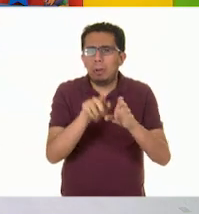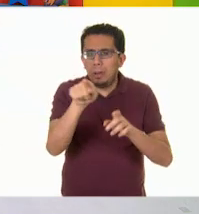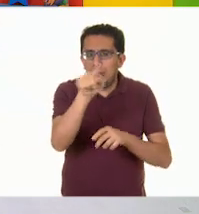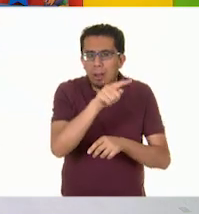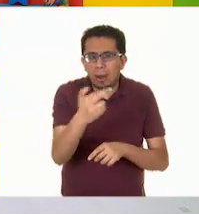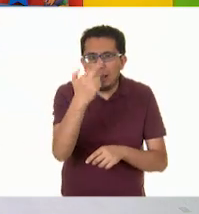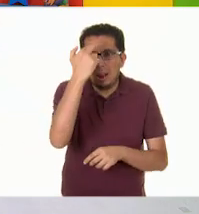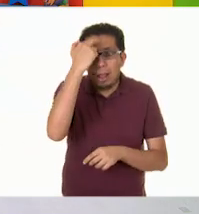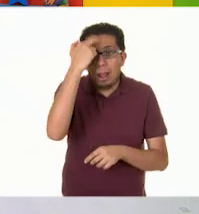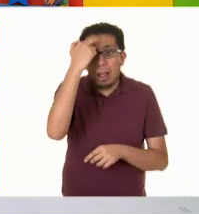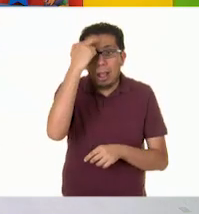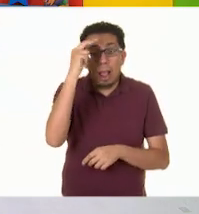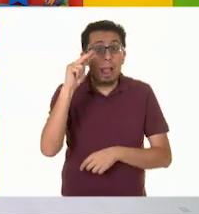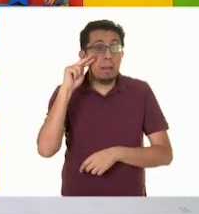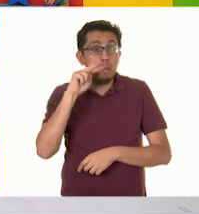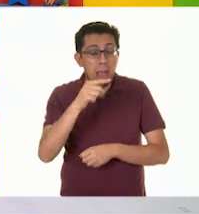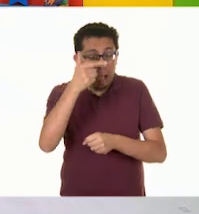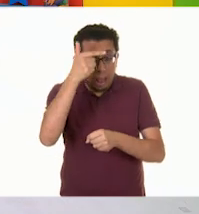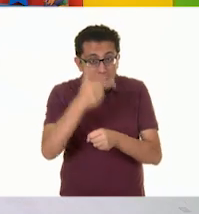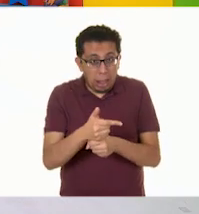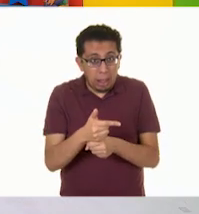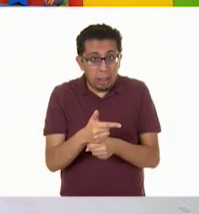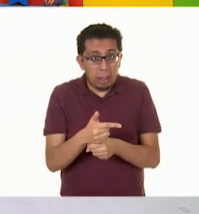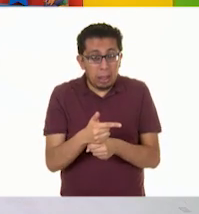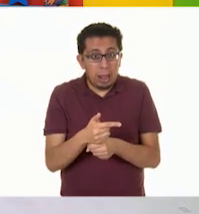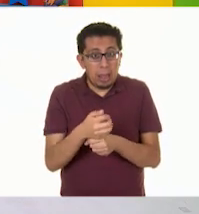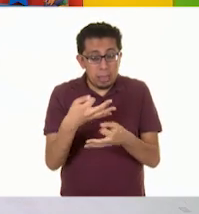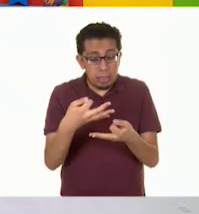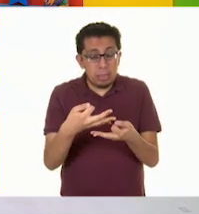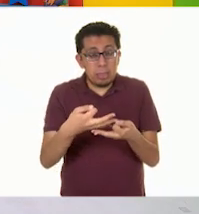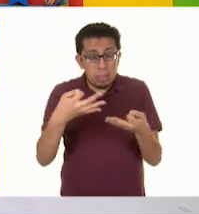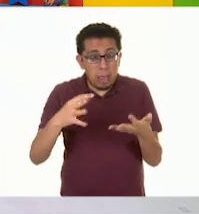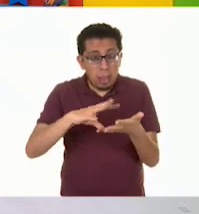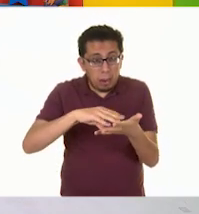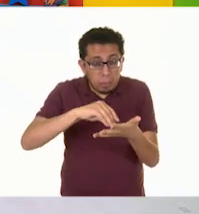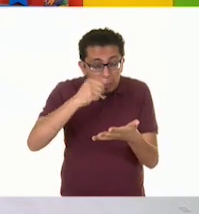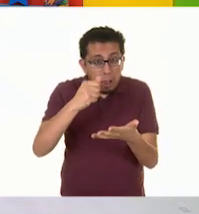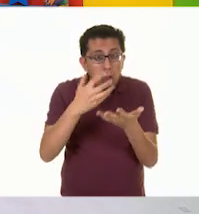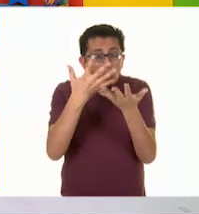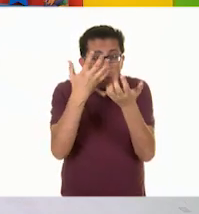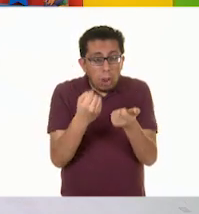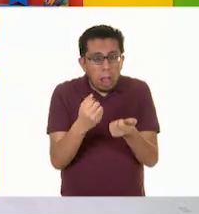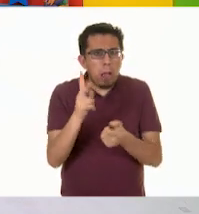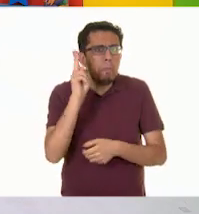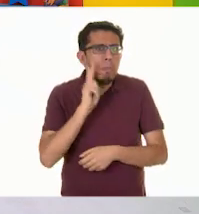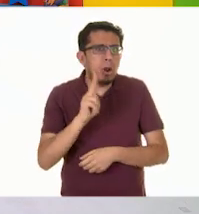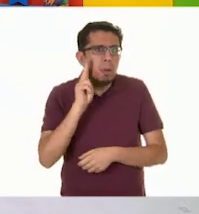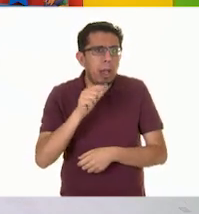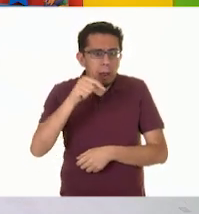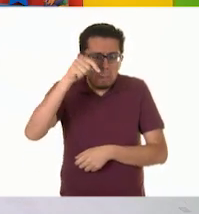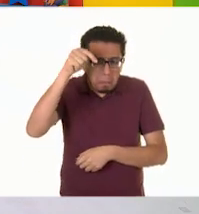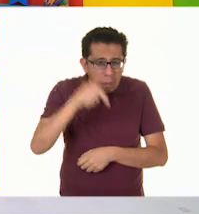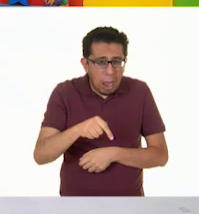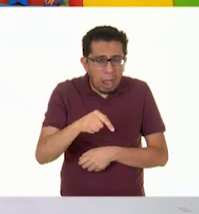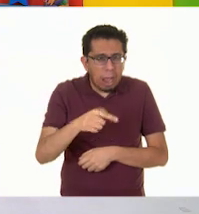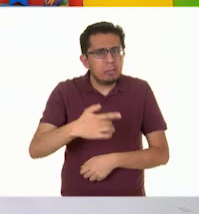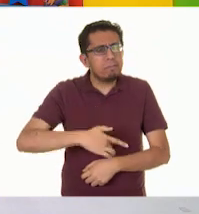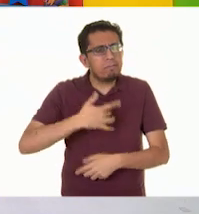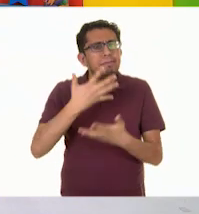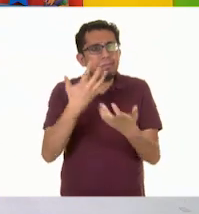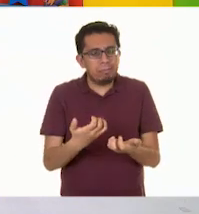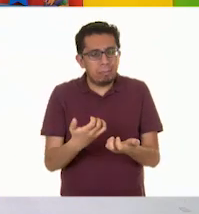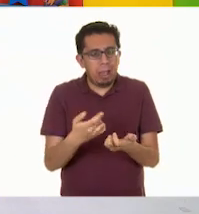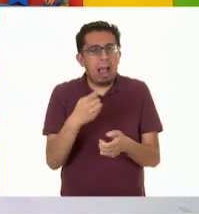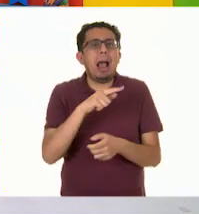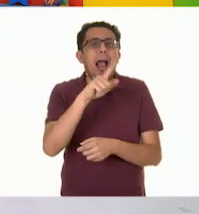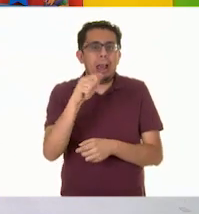Cuando la tierra lo necesite. Ah, sí. Que decías de meter el dedo, ¿no? Sí. Para ver